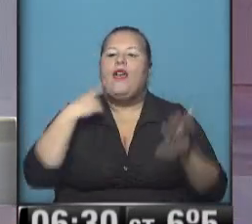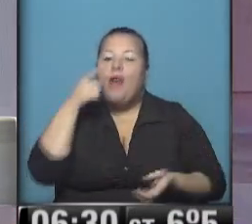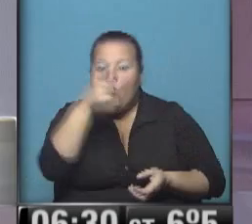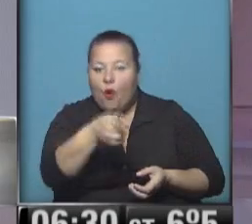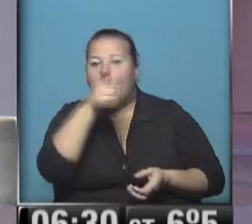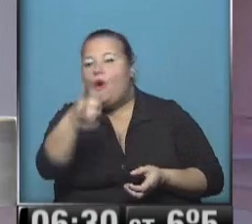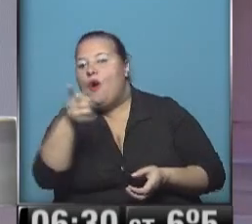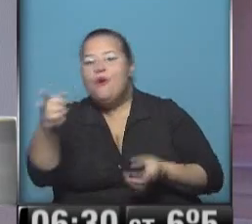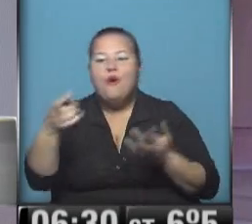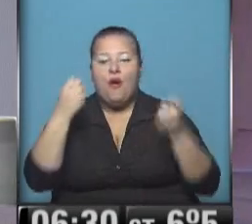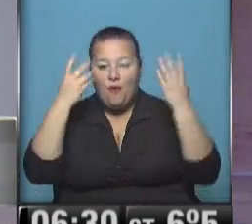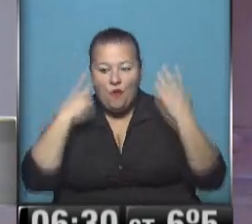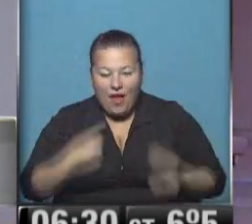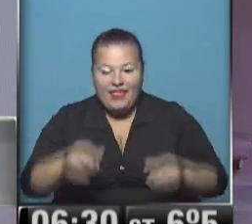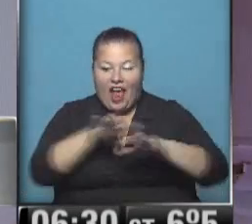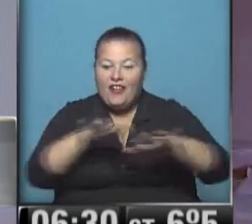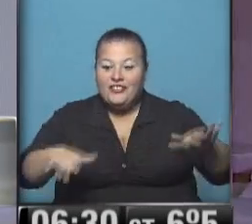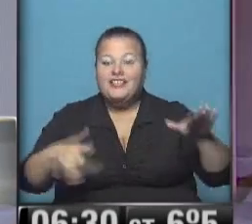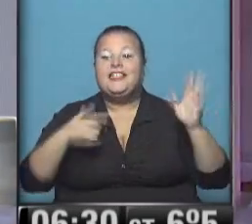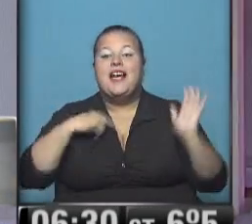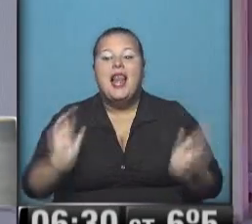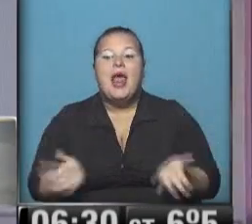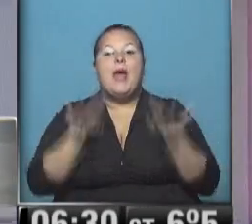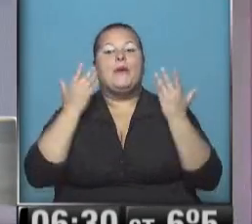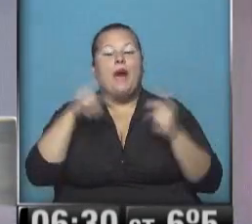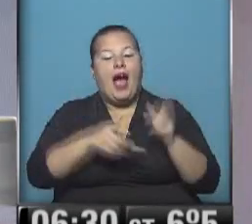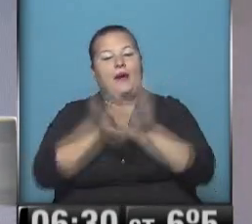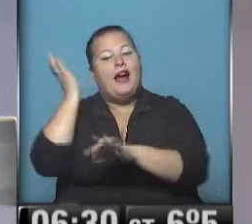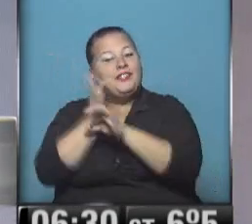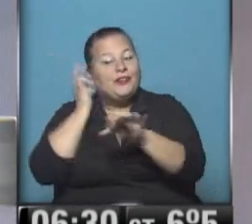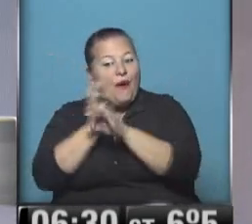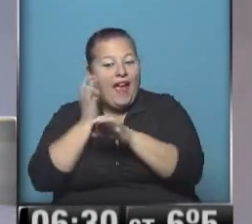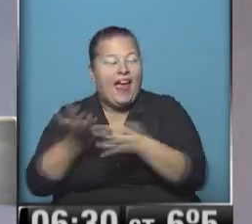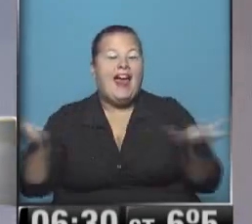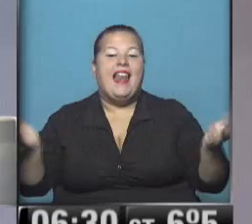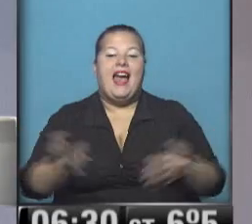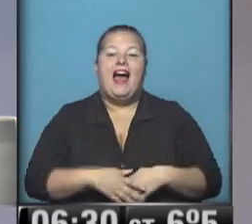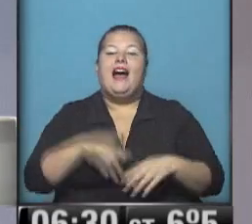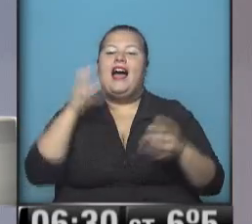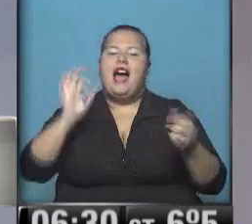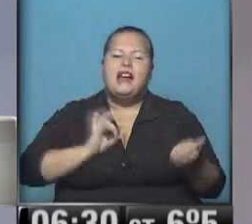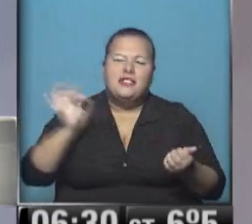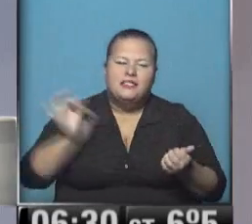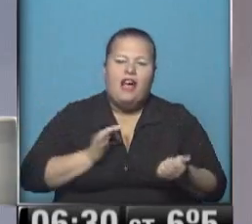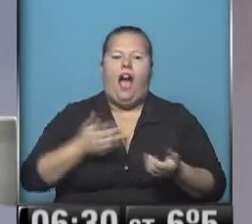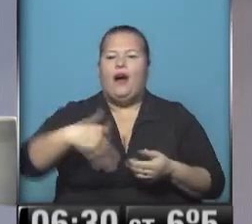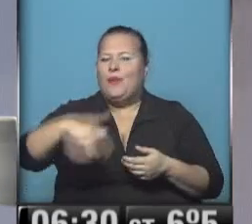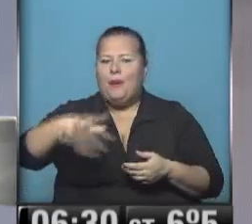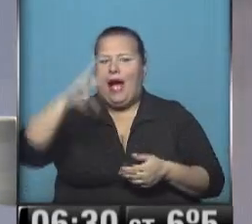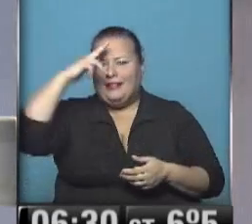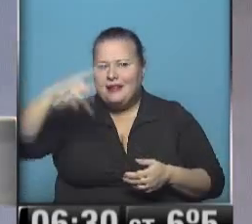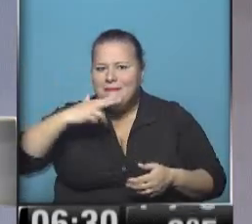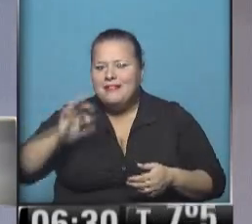vos, para vos! ¡Buen día a los chicos que están levantándose a la escuela, al colegio! ¡Los exámenes que se vienen a los